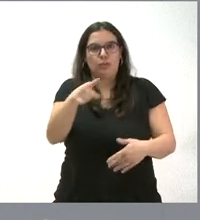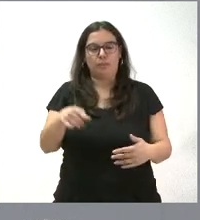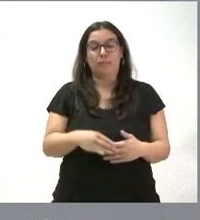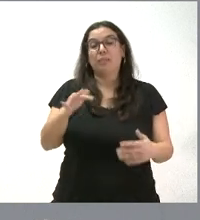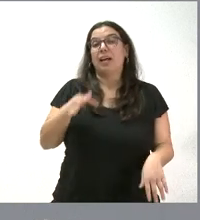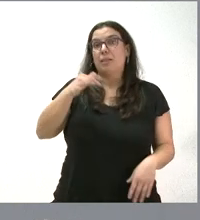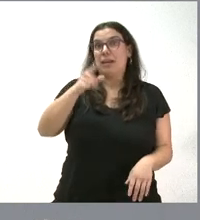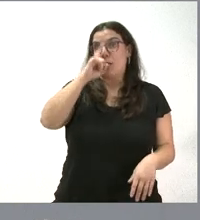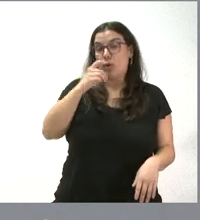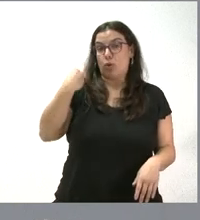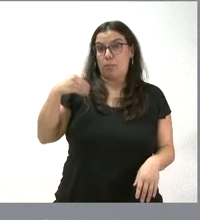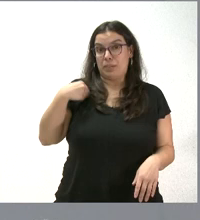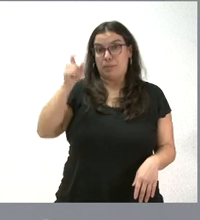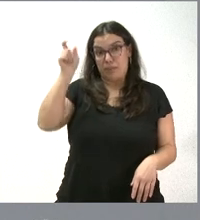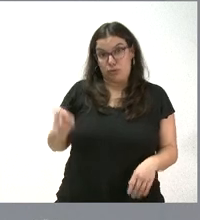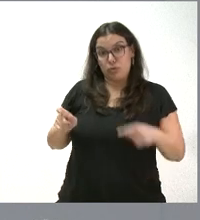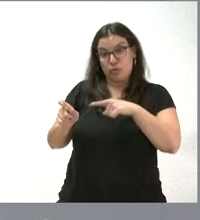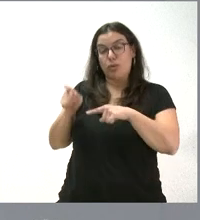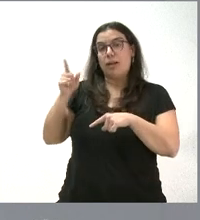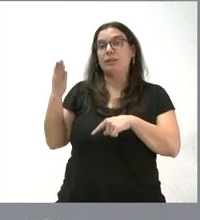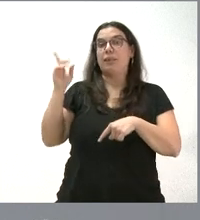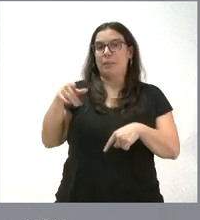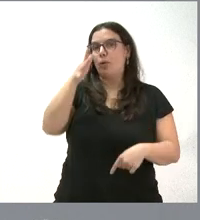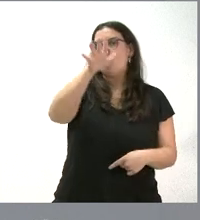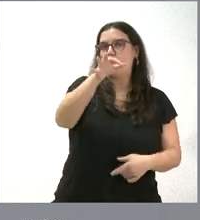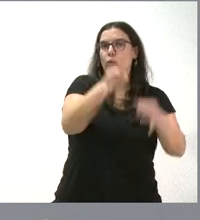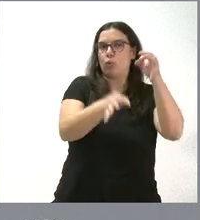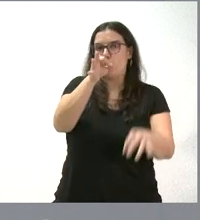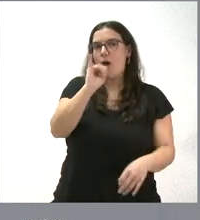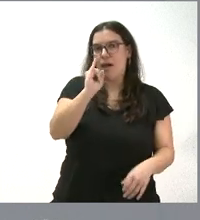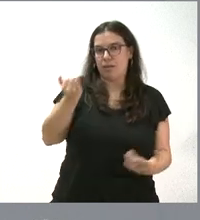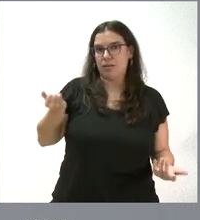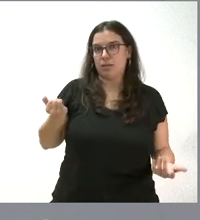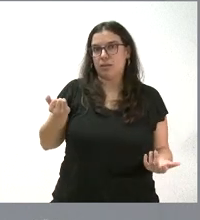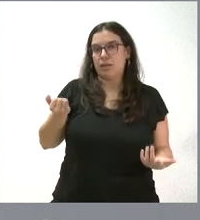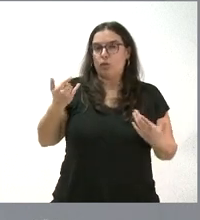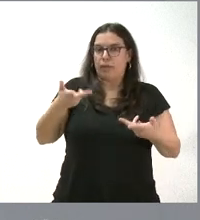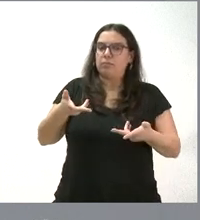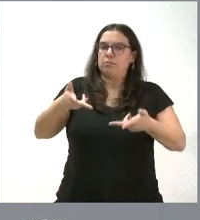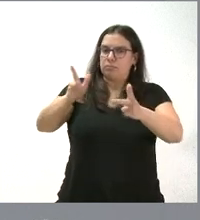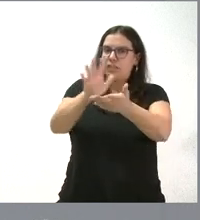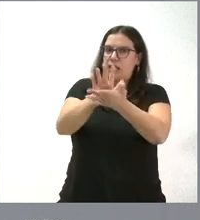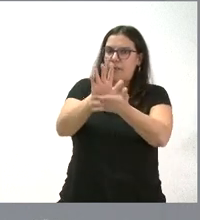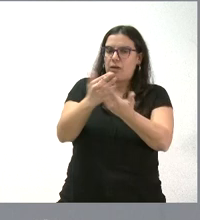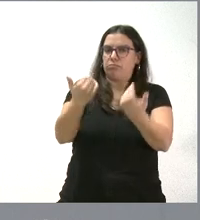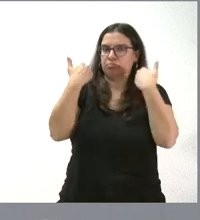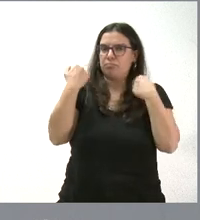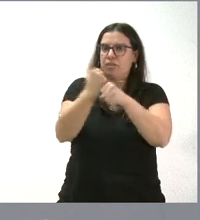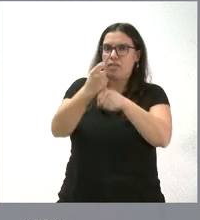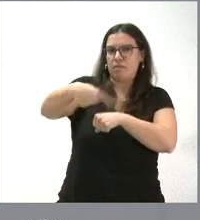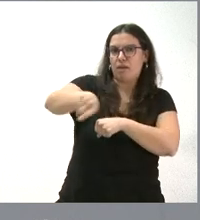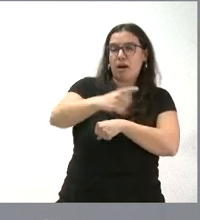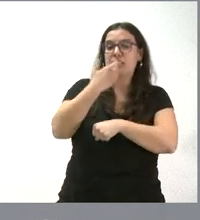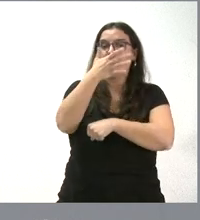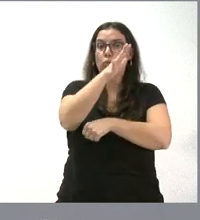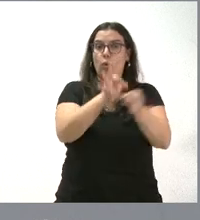recuerdo que esta persona que usted cita ha presentado una denuncia judicial. Por tanto, dejemos trabajar a quien tiene capacidad de actuar. Si hay una